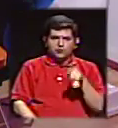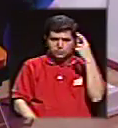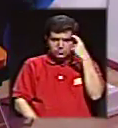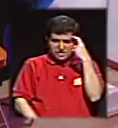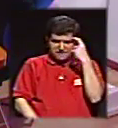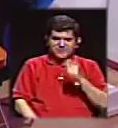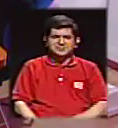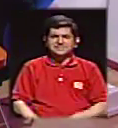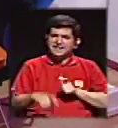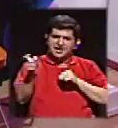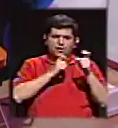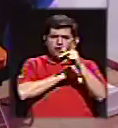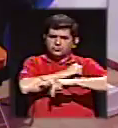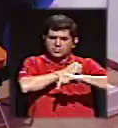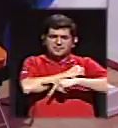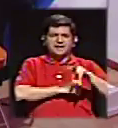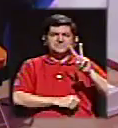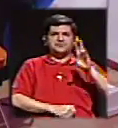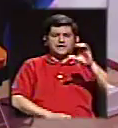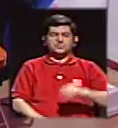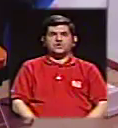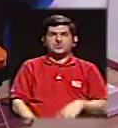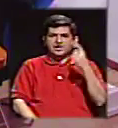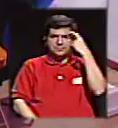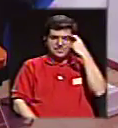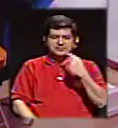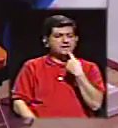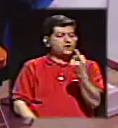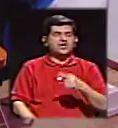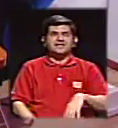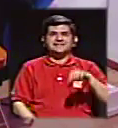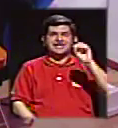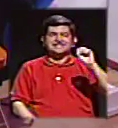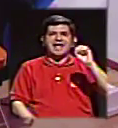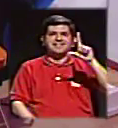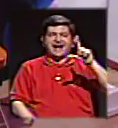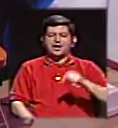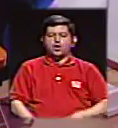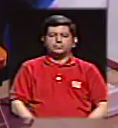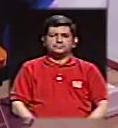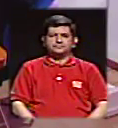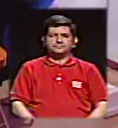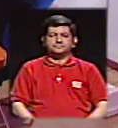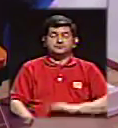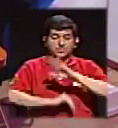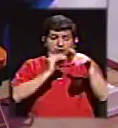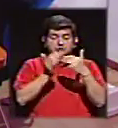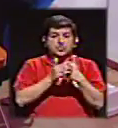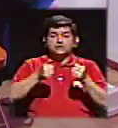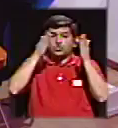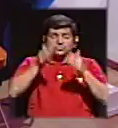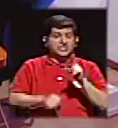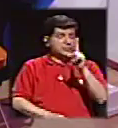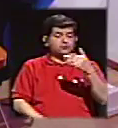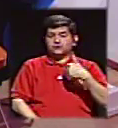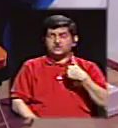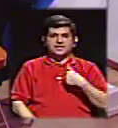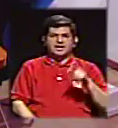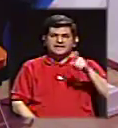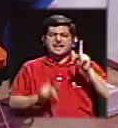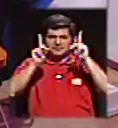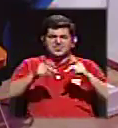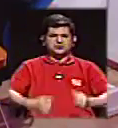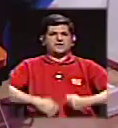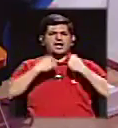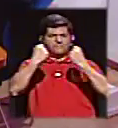del país, Victoria Corella. ¿Qué piensan del anuncio de Sandra León? De todos los candidatos no se hace uno, se necesita una figura